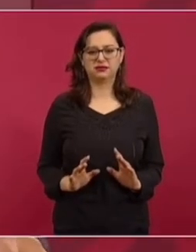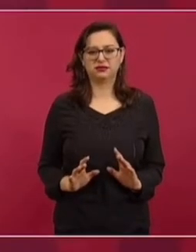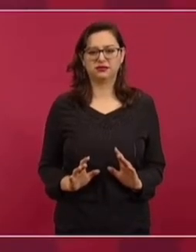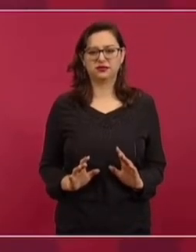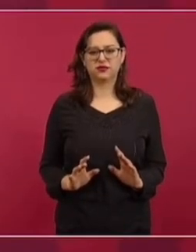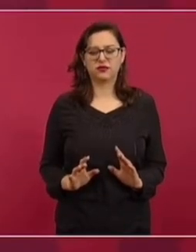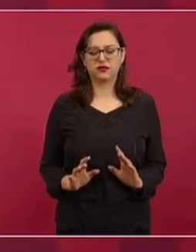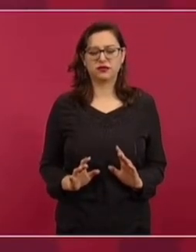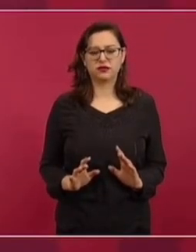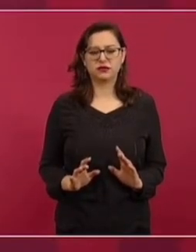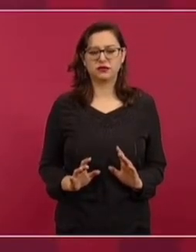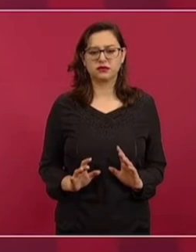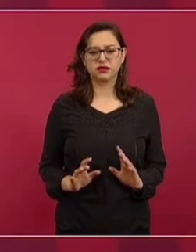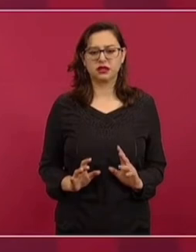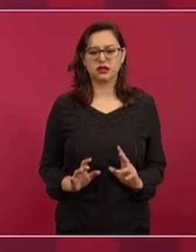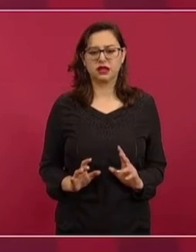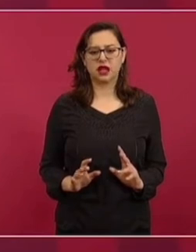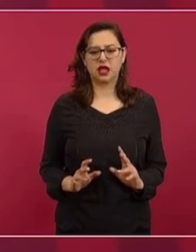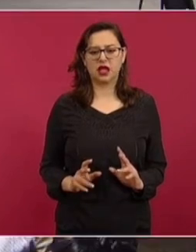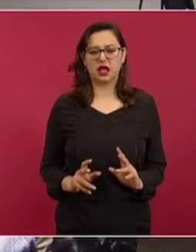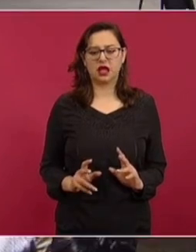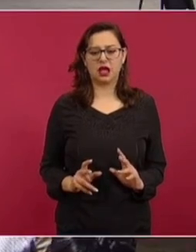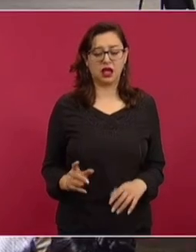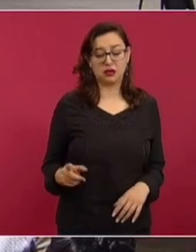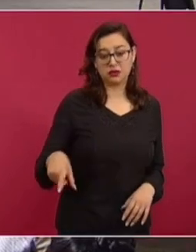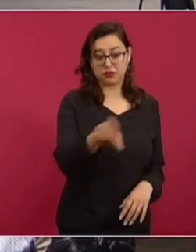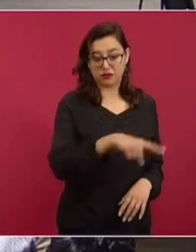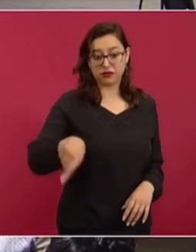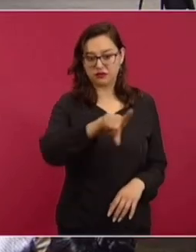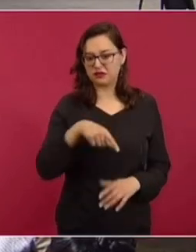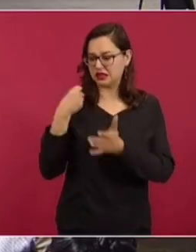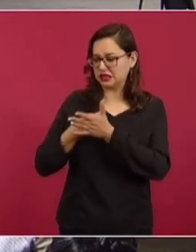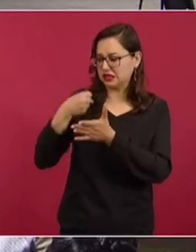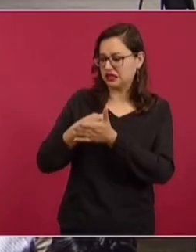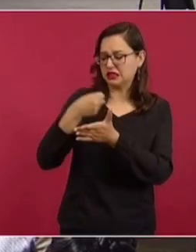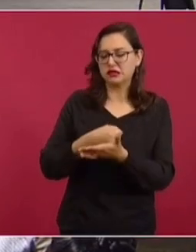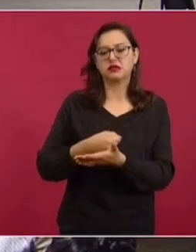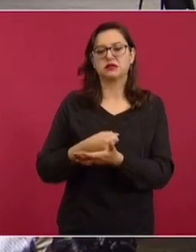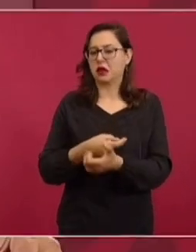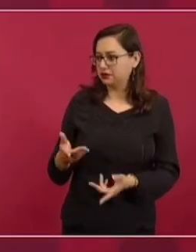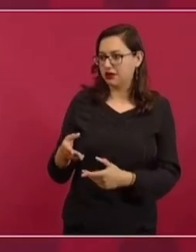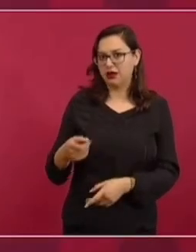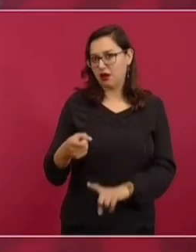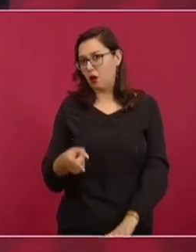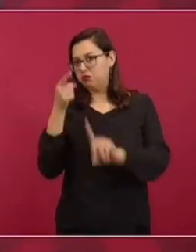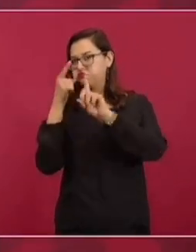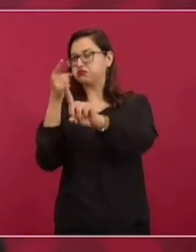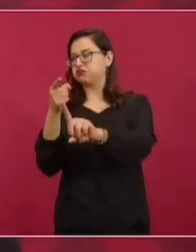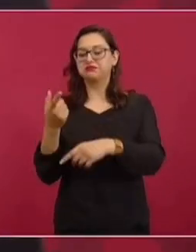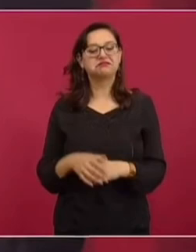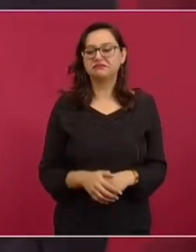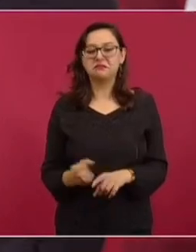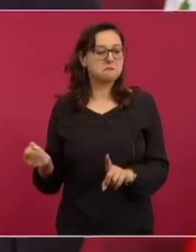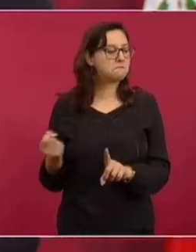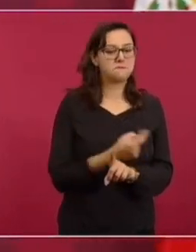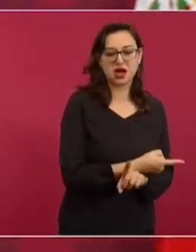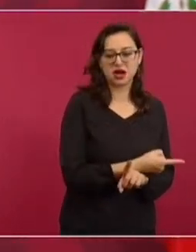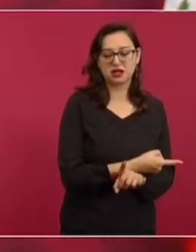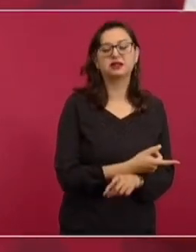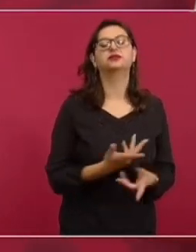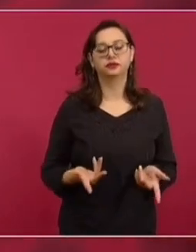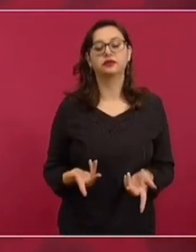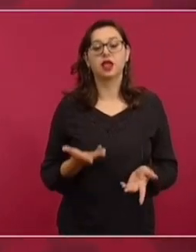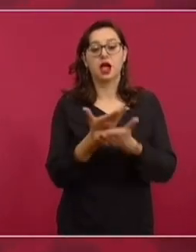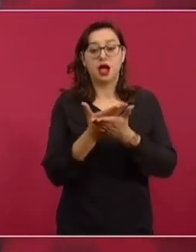Y quisieron elevar a rango supremo el dinero y lo material. Bueno, al grado que ahora